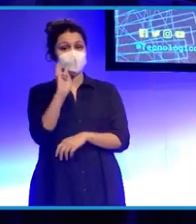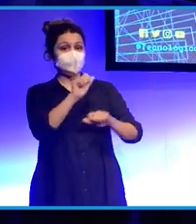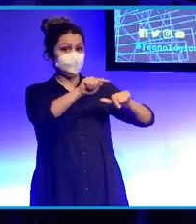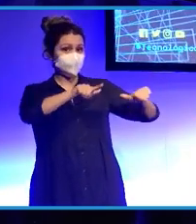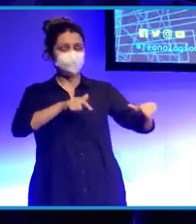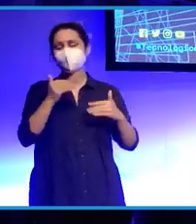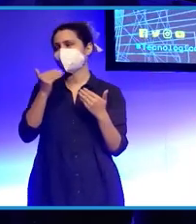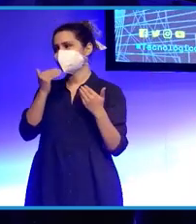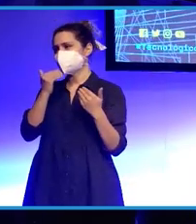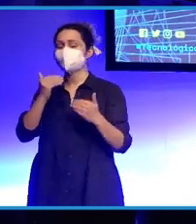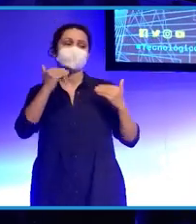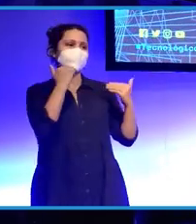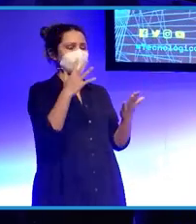Muchas gracias a todos, que vaya muy bien. Chao.